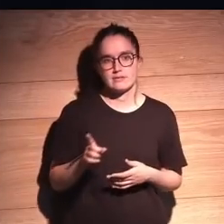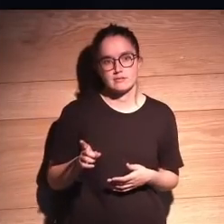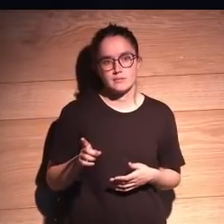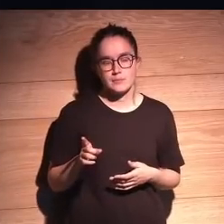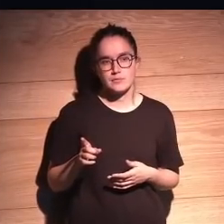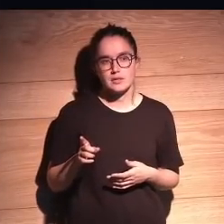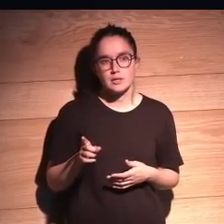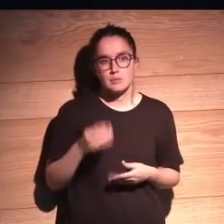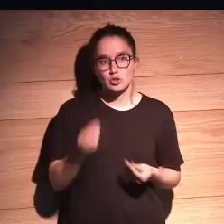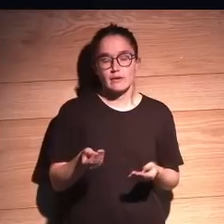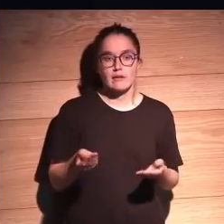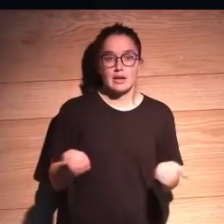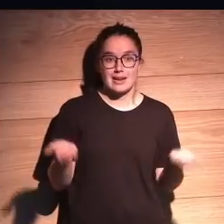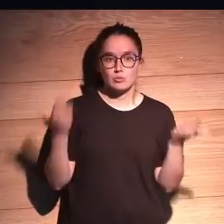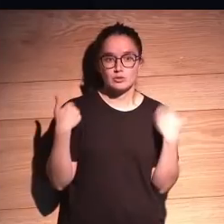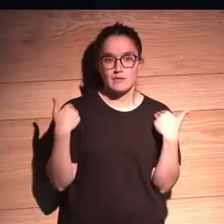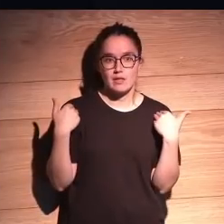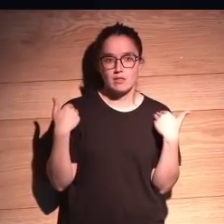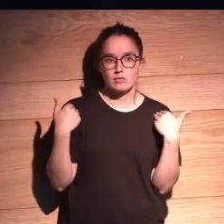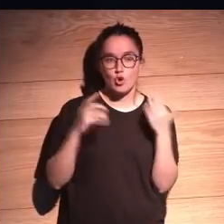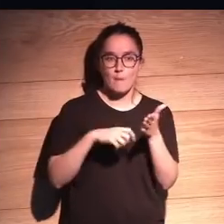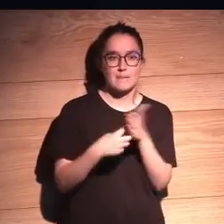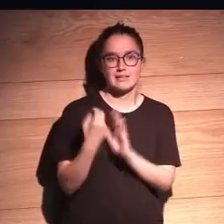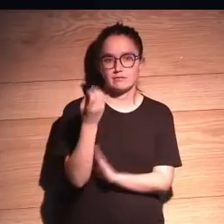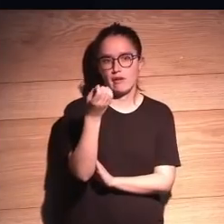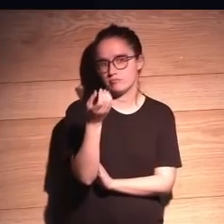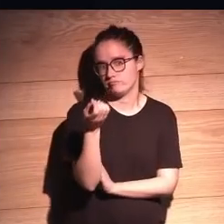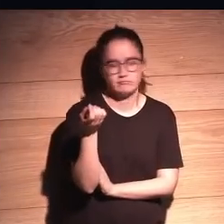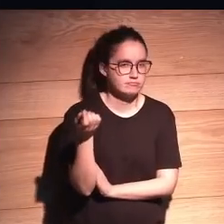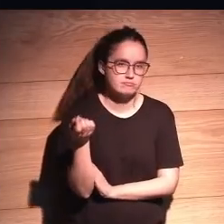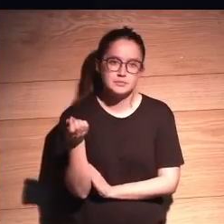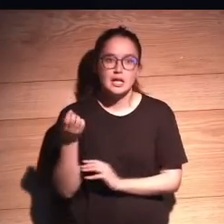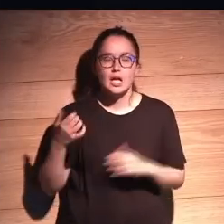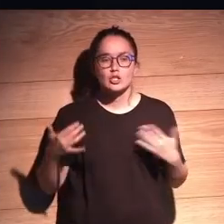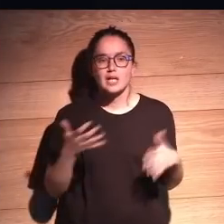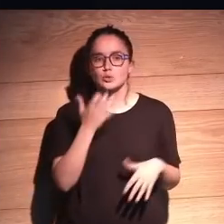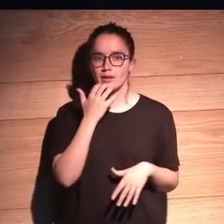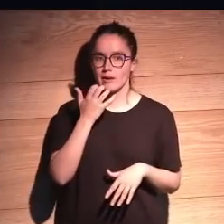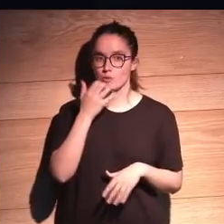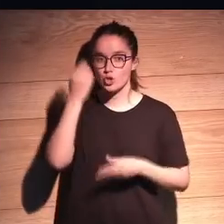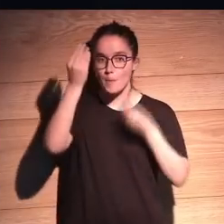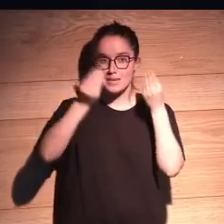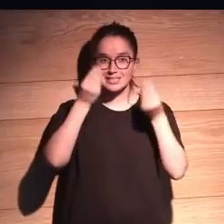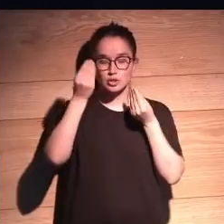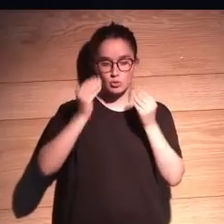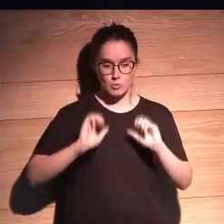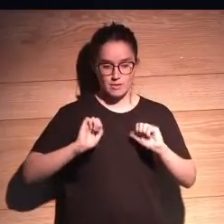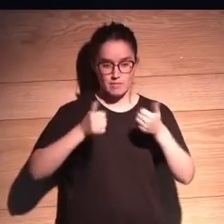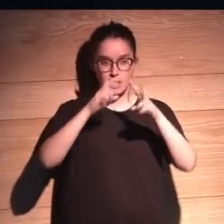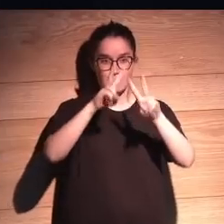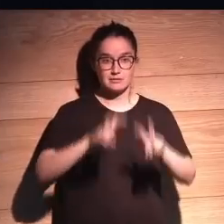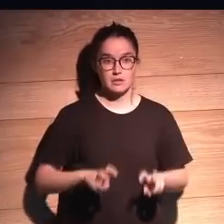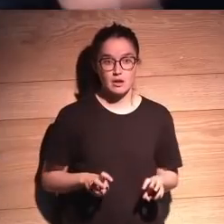correcto que la delegación de responsabilidad no sea absoluta. Entonces, este es un ejemplo donde creo que uno puede comenzar a